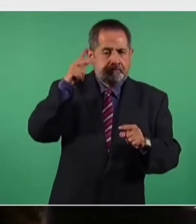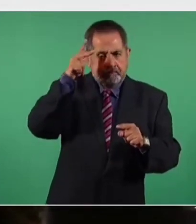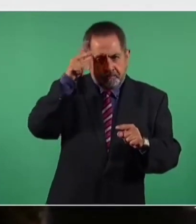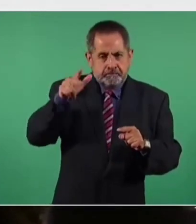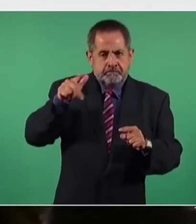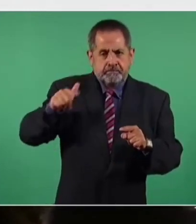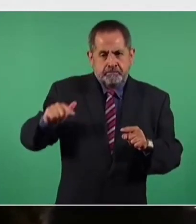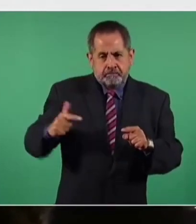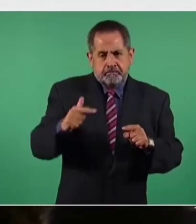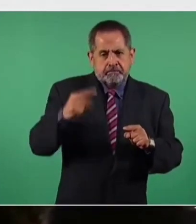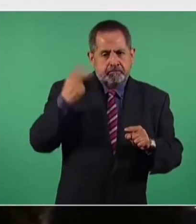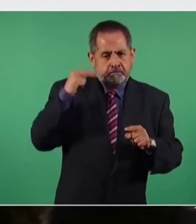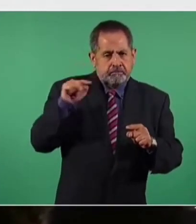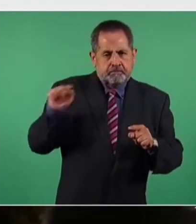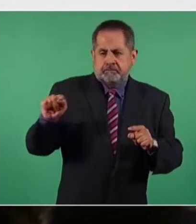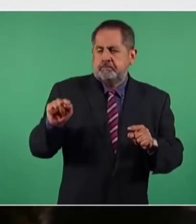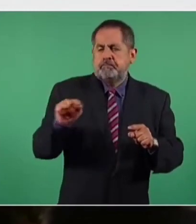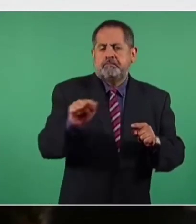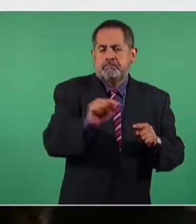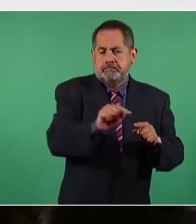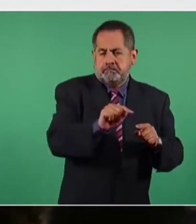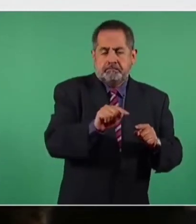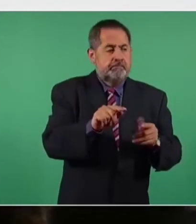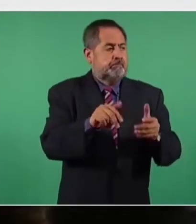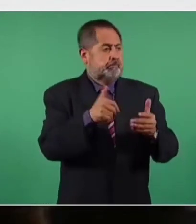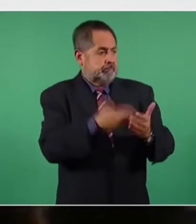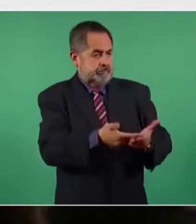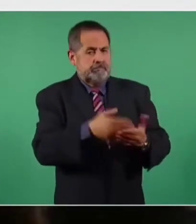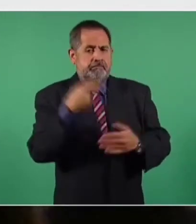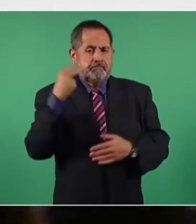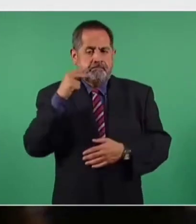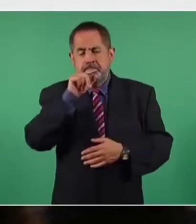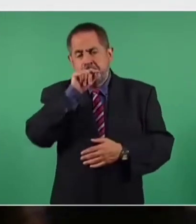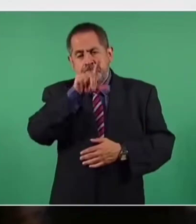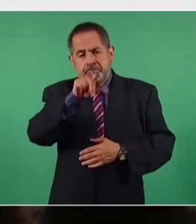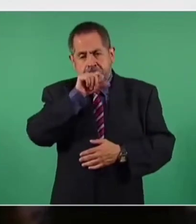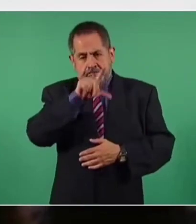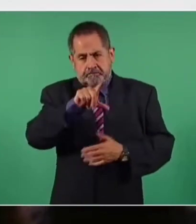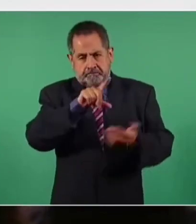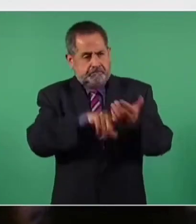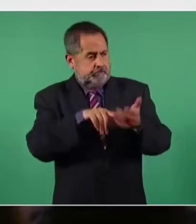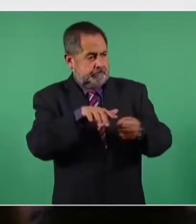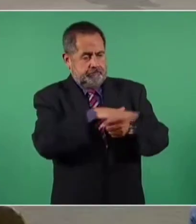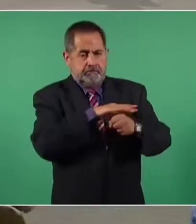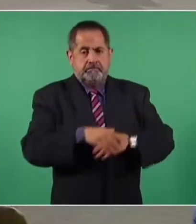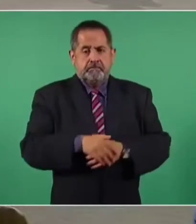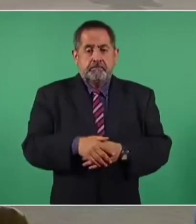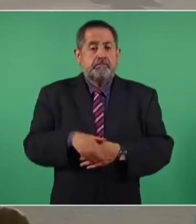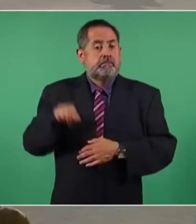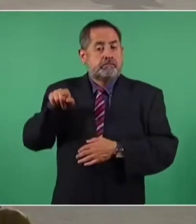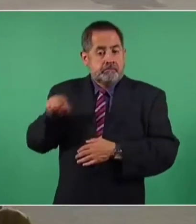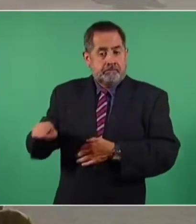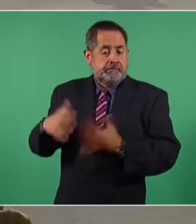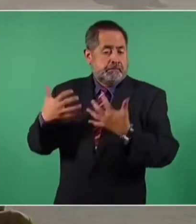y hasta Jalisco. ejemplo, aquí producimos gas LP